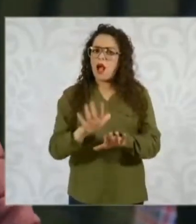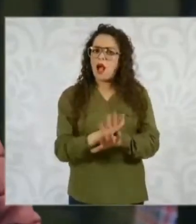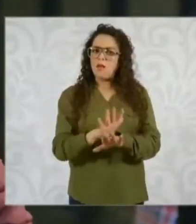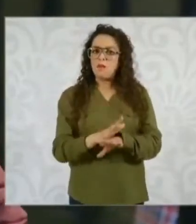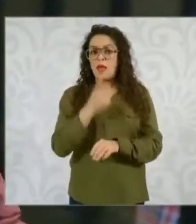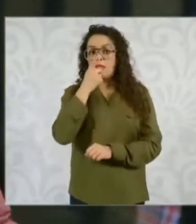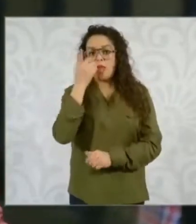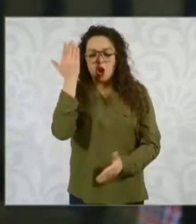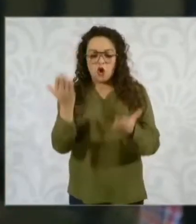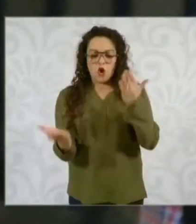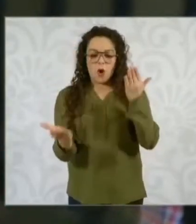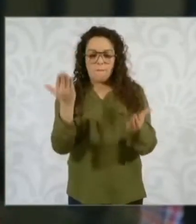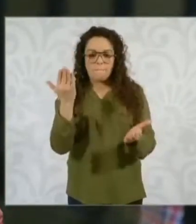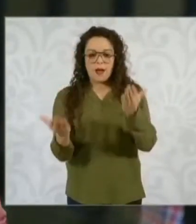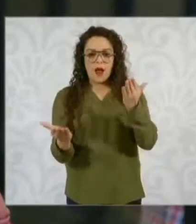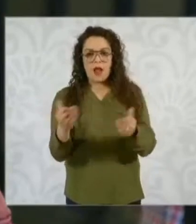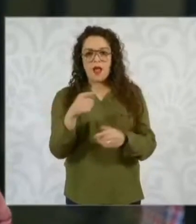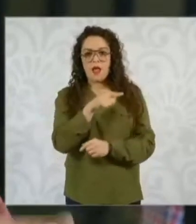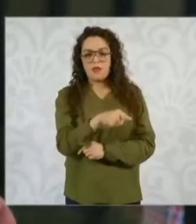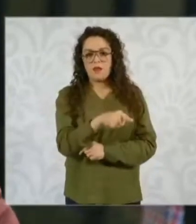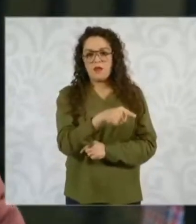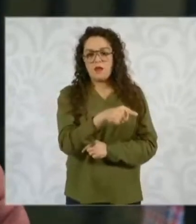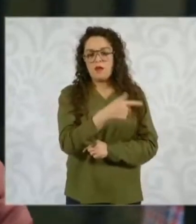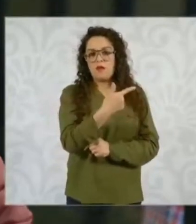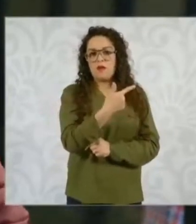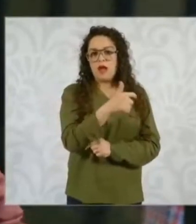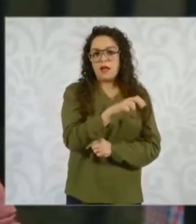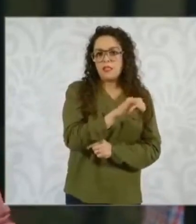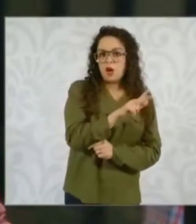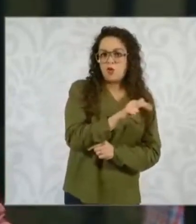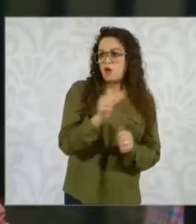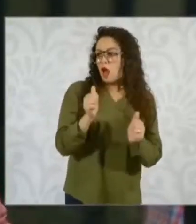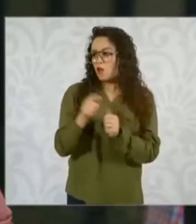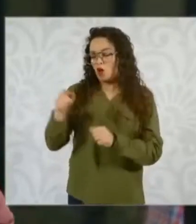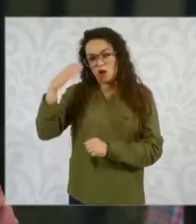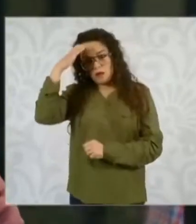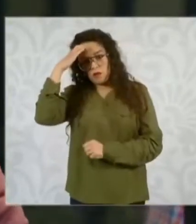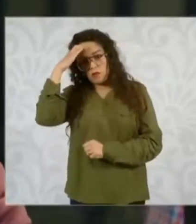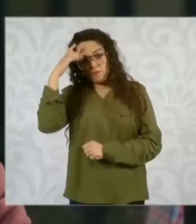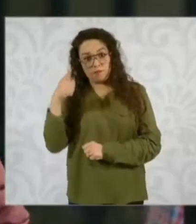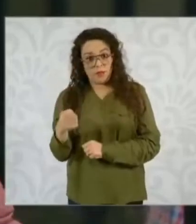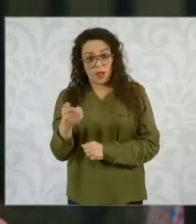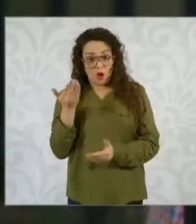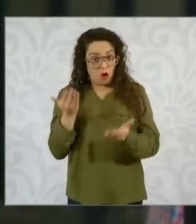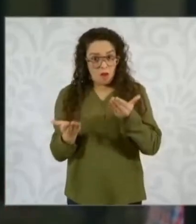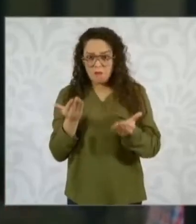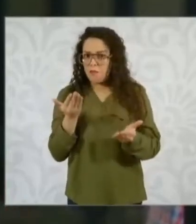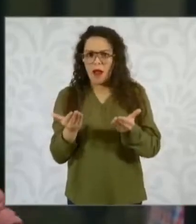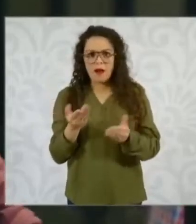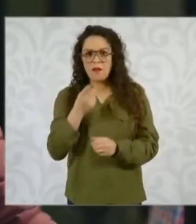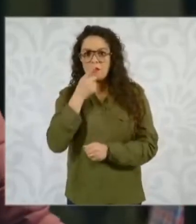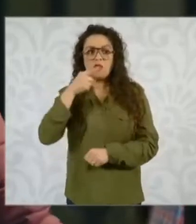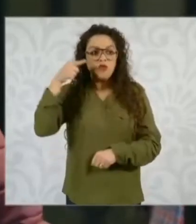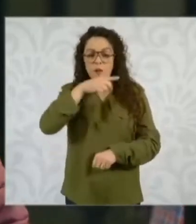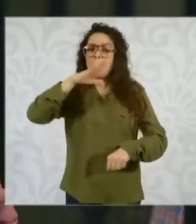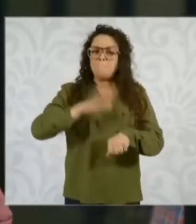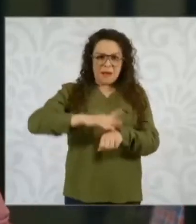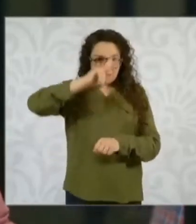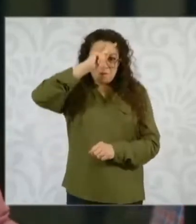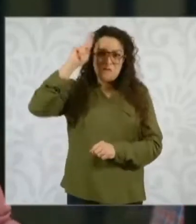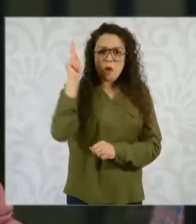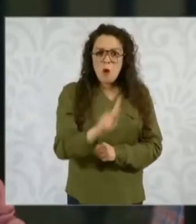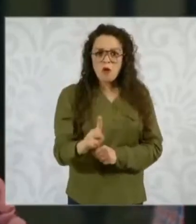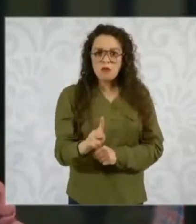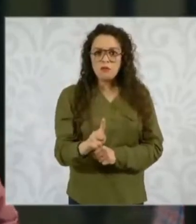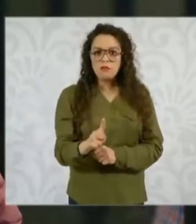que había comparado el juez Brian Cogan a Genaro García Luna con el Chapo, nunca lo comparó, le dijo que era peor. Bueno, y también,